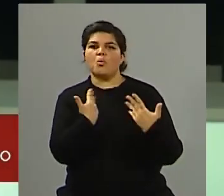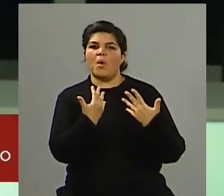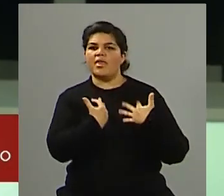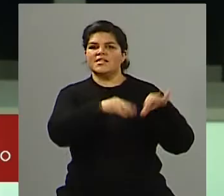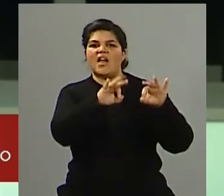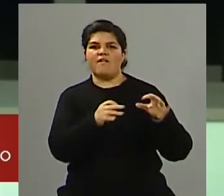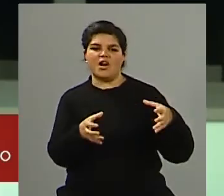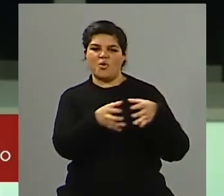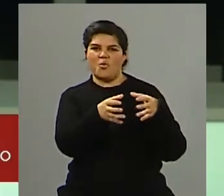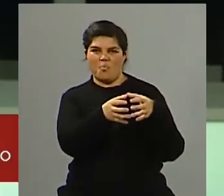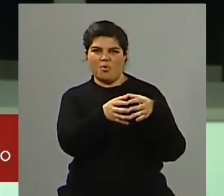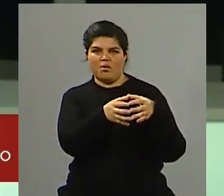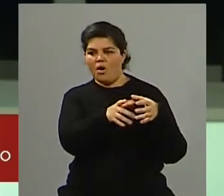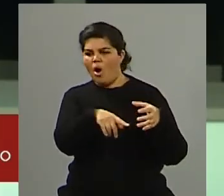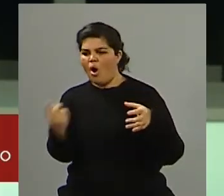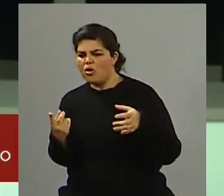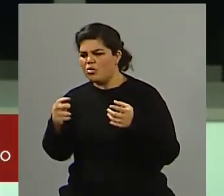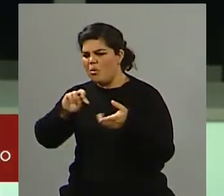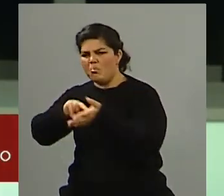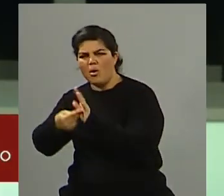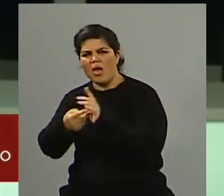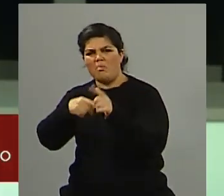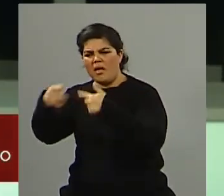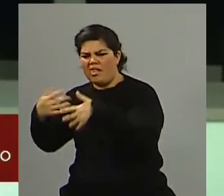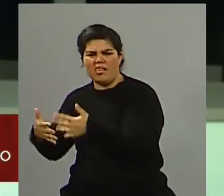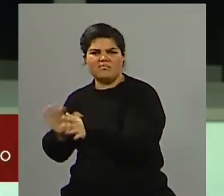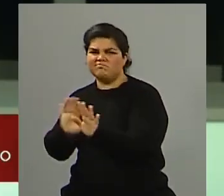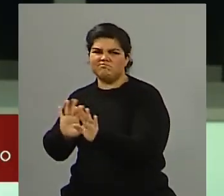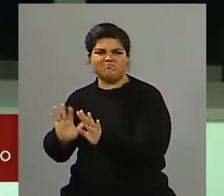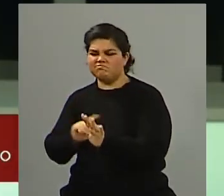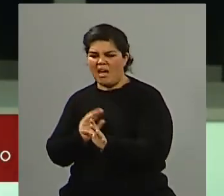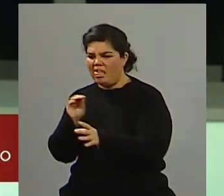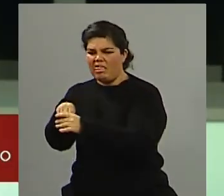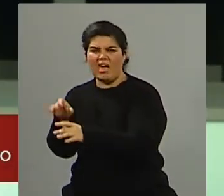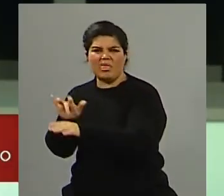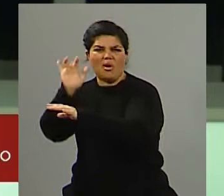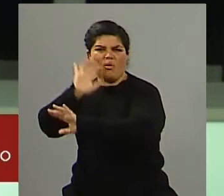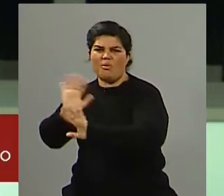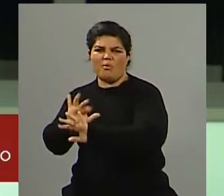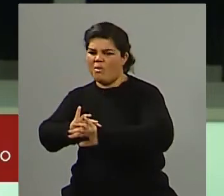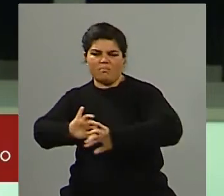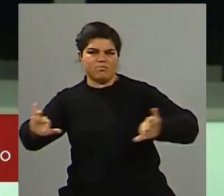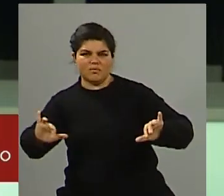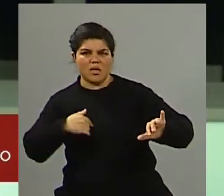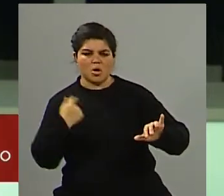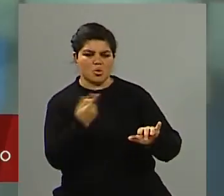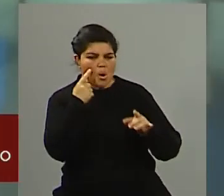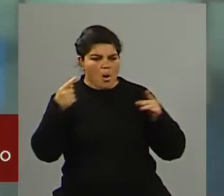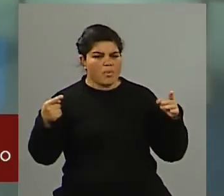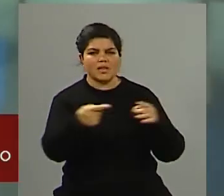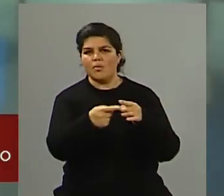departamento, que ve obviamente los servicios afectados. Así que nosotros trabajamos fuertemente porque creemos que eso es el objetivo fundamental.